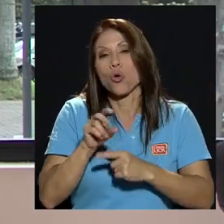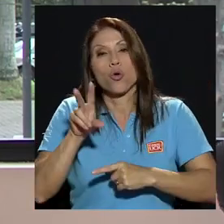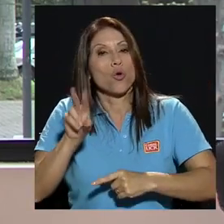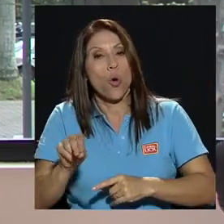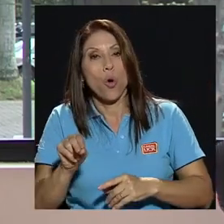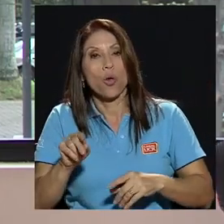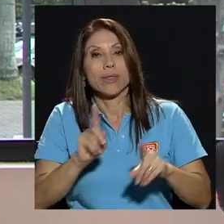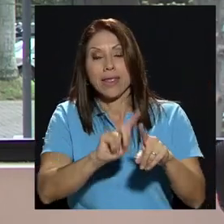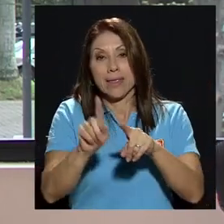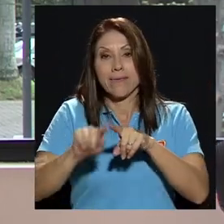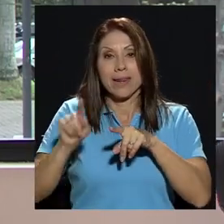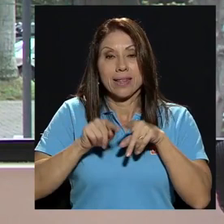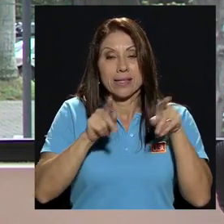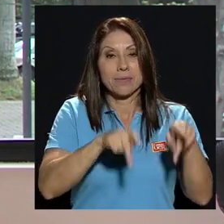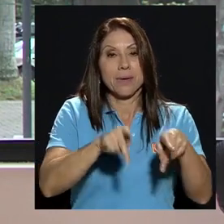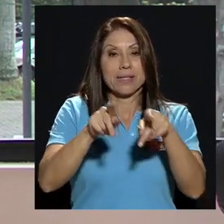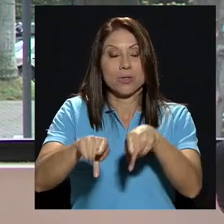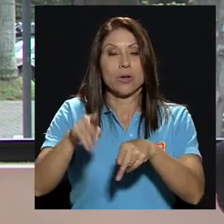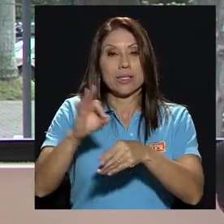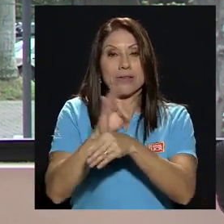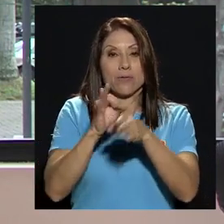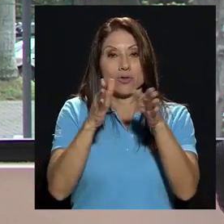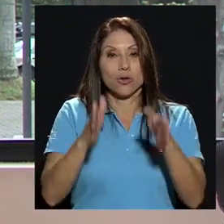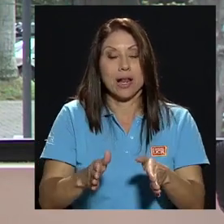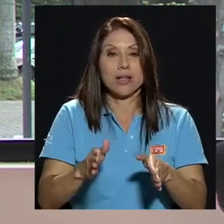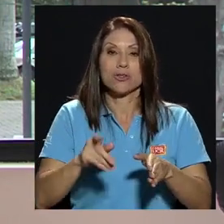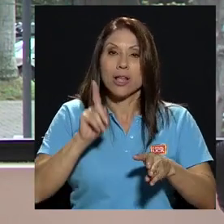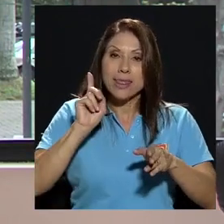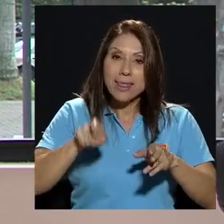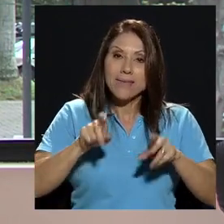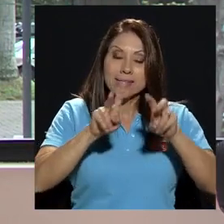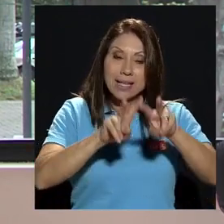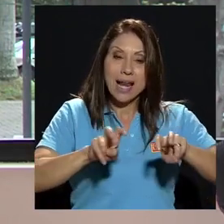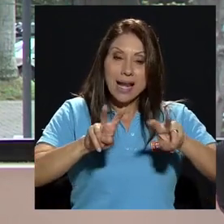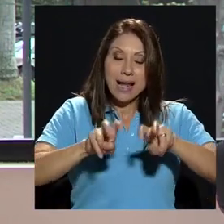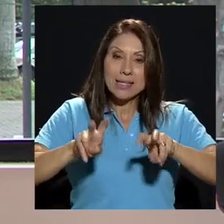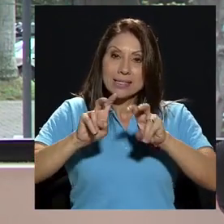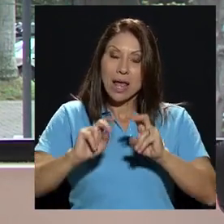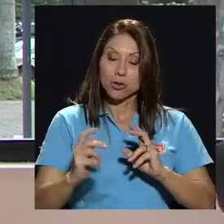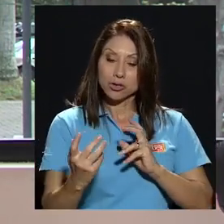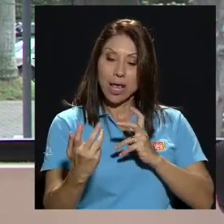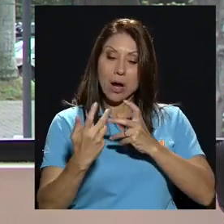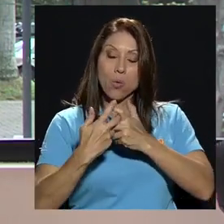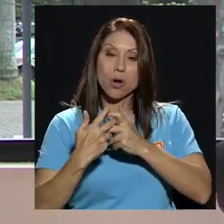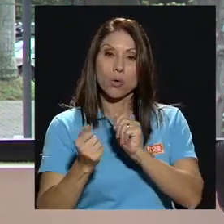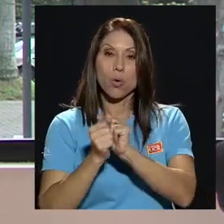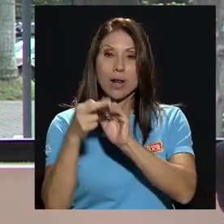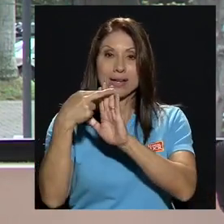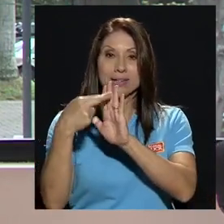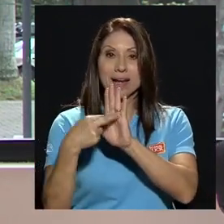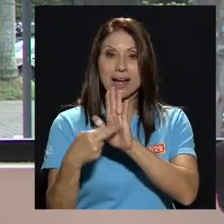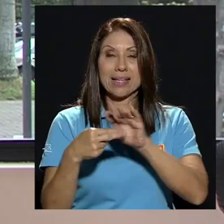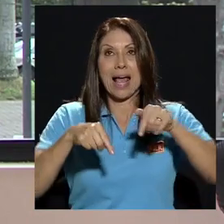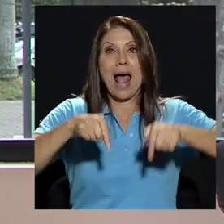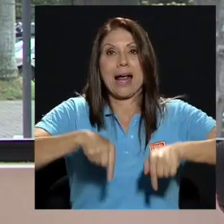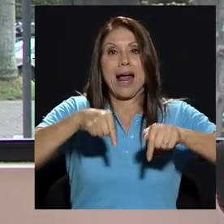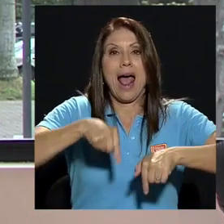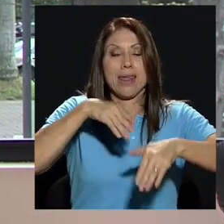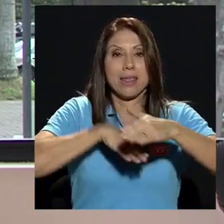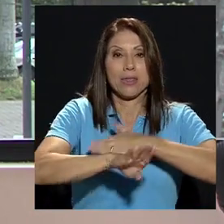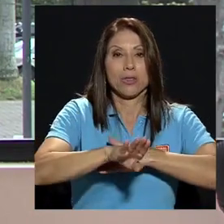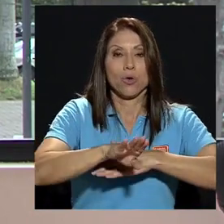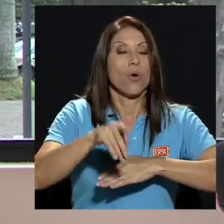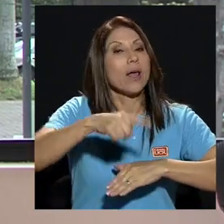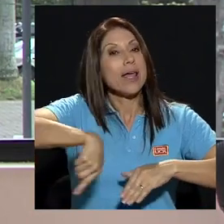diferentes personas y funcionarios deben ser analizados de acuerdo a las reglas que tenemos acá adentro esas